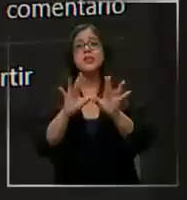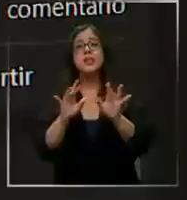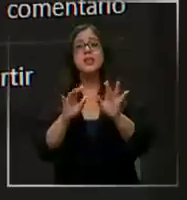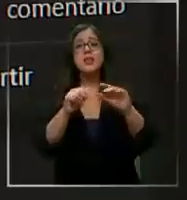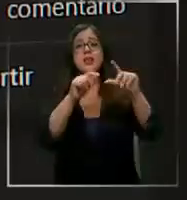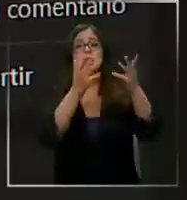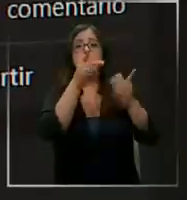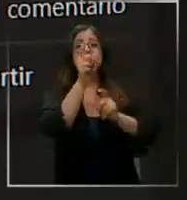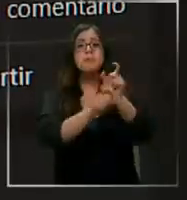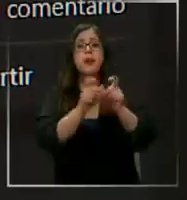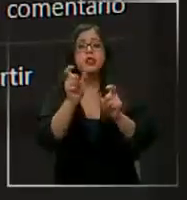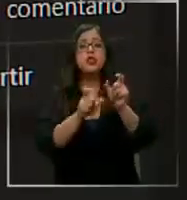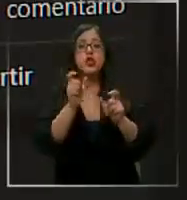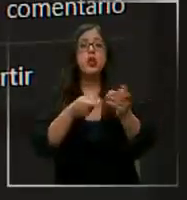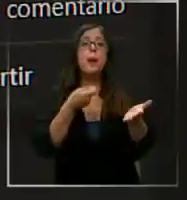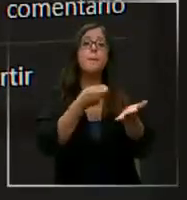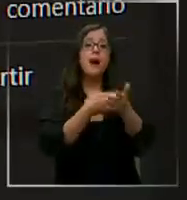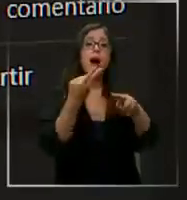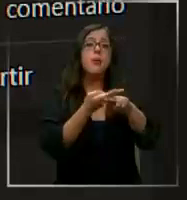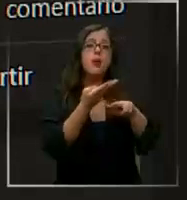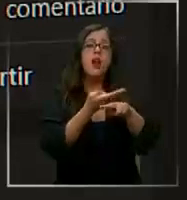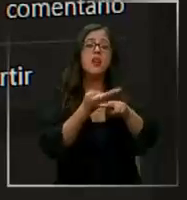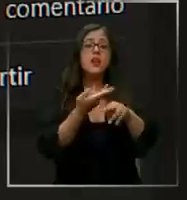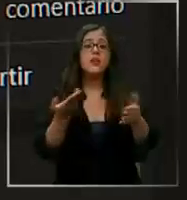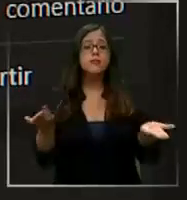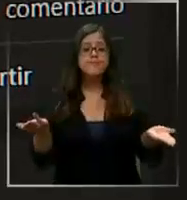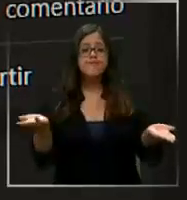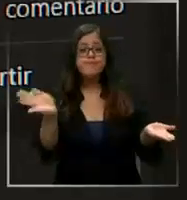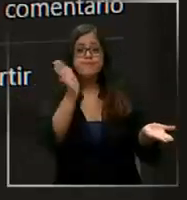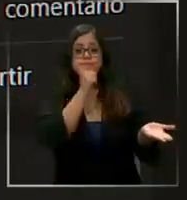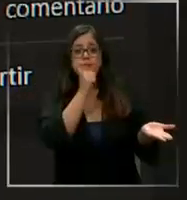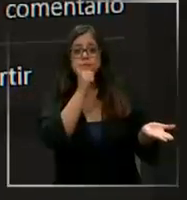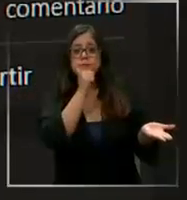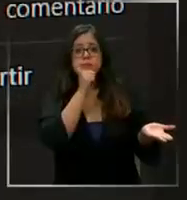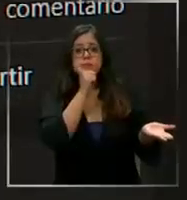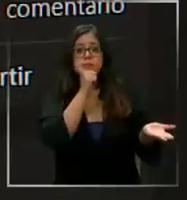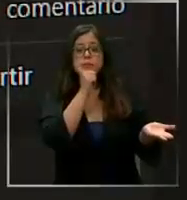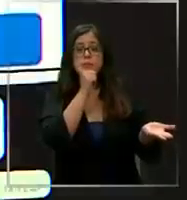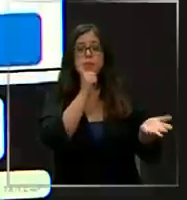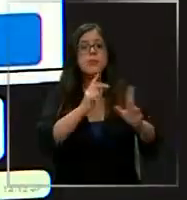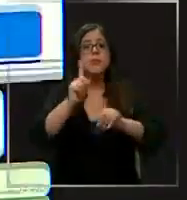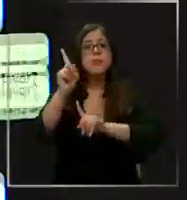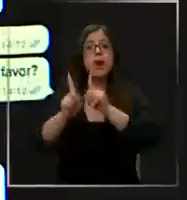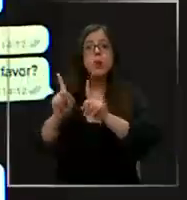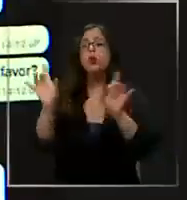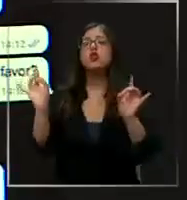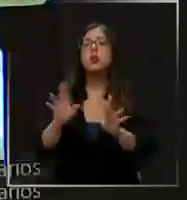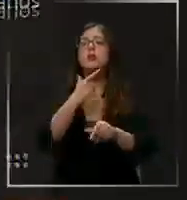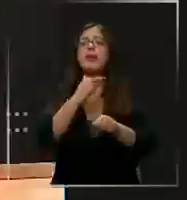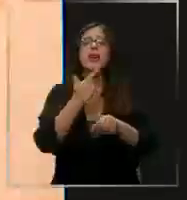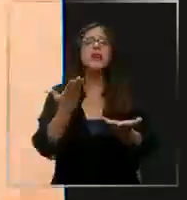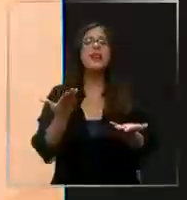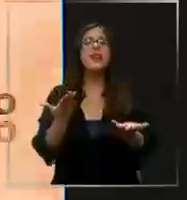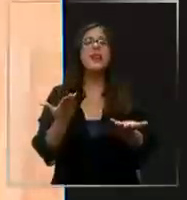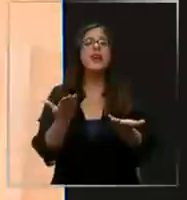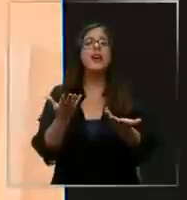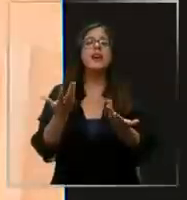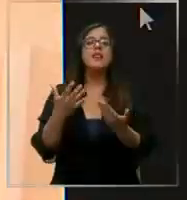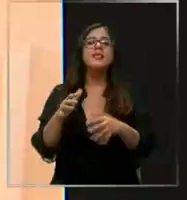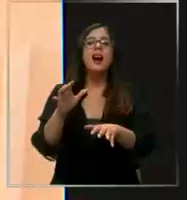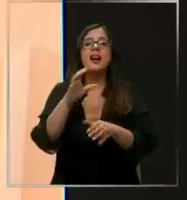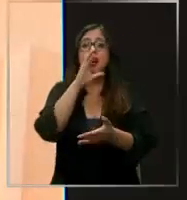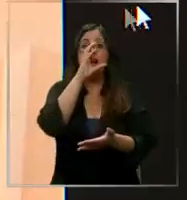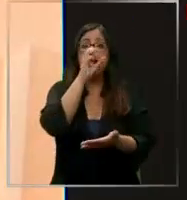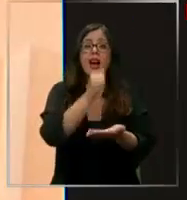son pocos quienes en verano pagan por arriendos que simplemente no existen, solo por algunos que buscan engañar a otros en grupos de redes